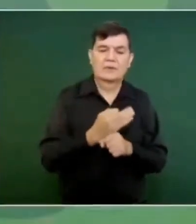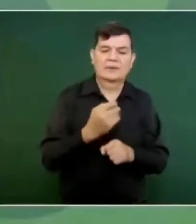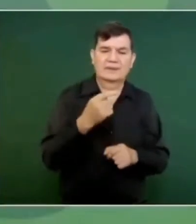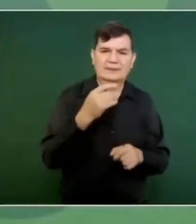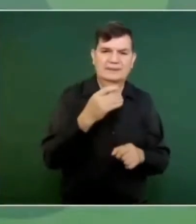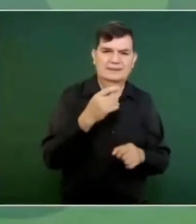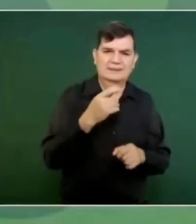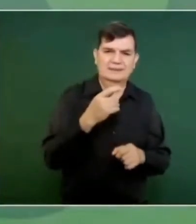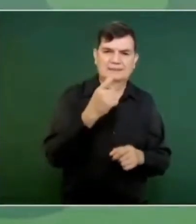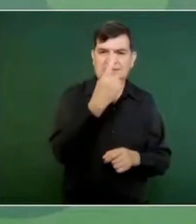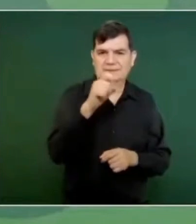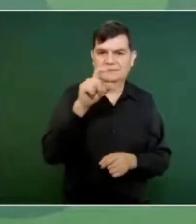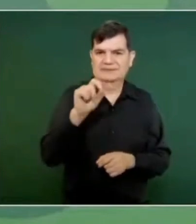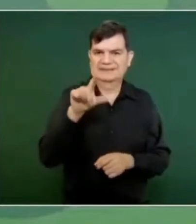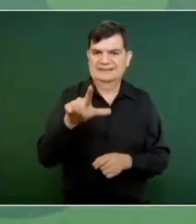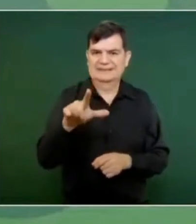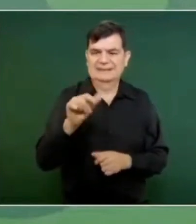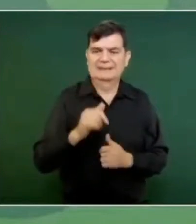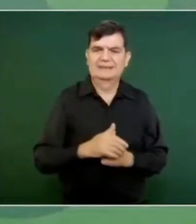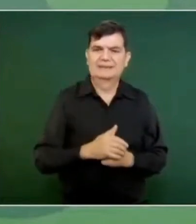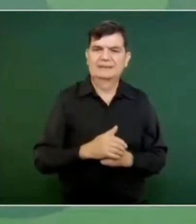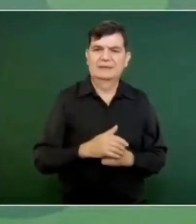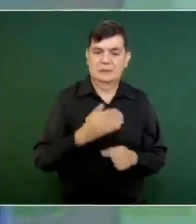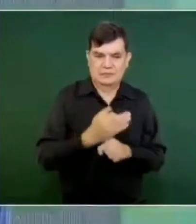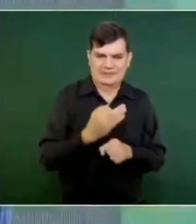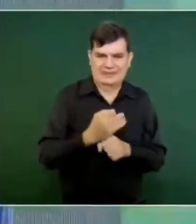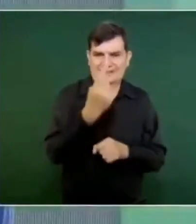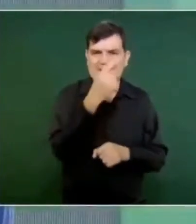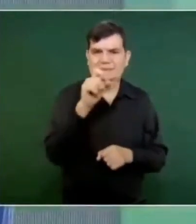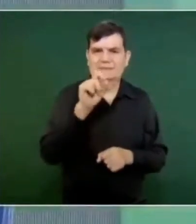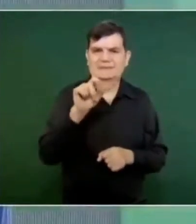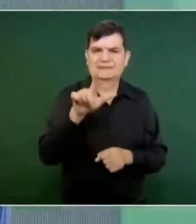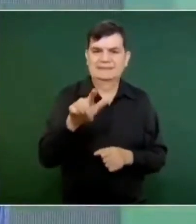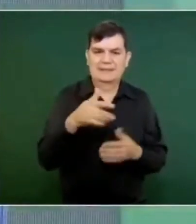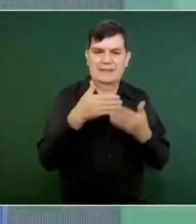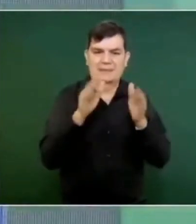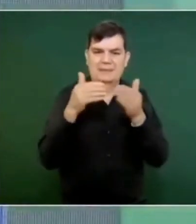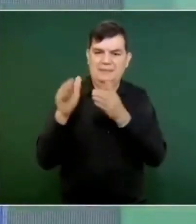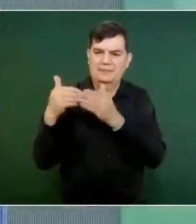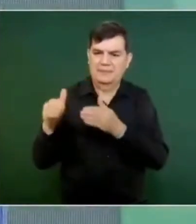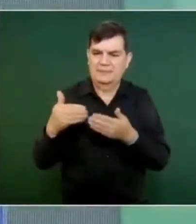hasta ahora abiertos.